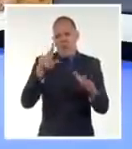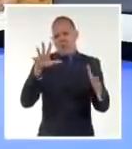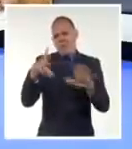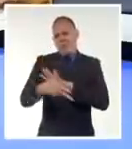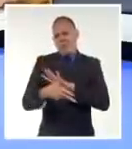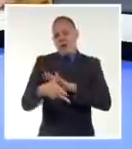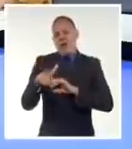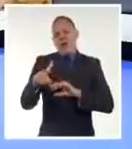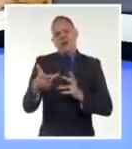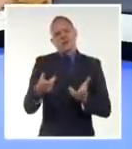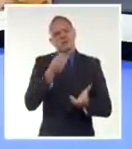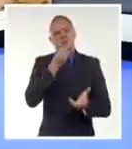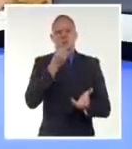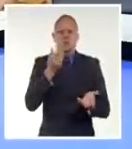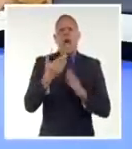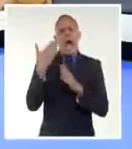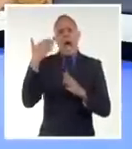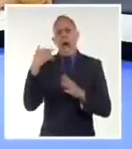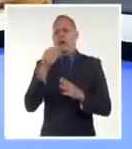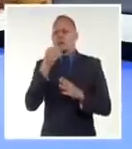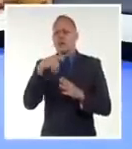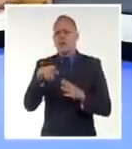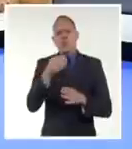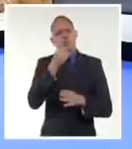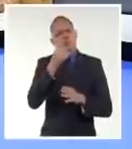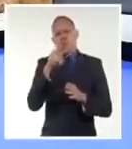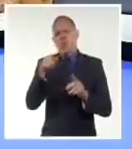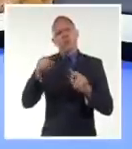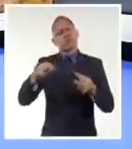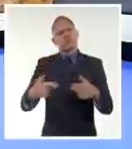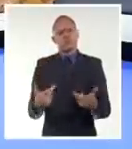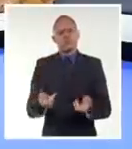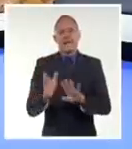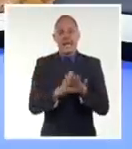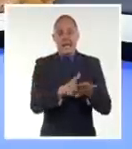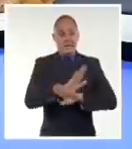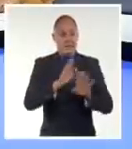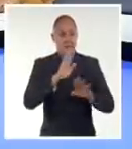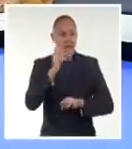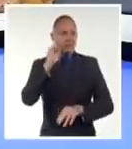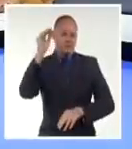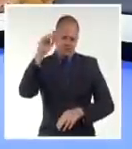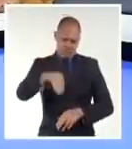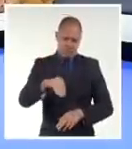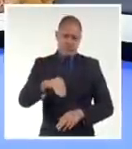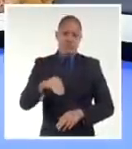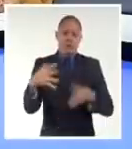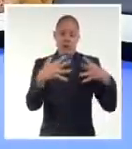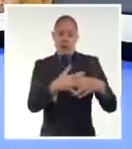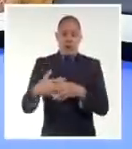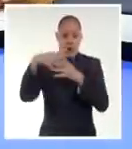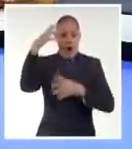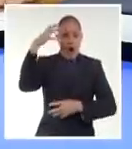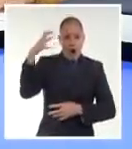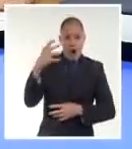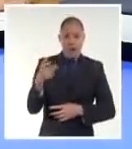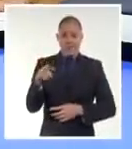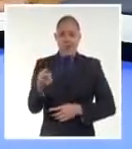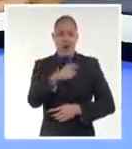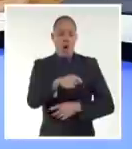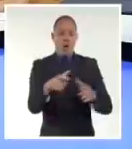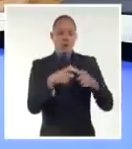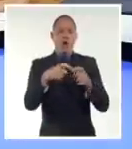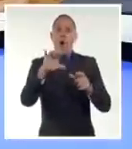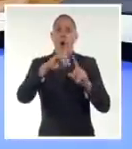se pudo evitar. Son conocidos los movimientos militares realizados por los Estados Unidos y la OTAN en meses